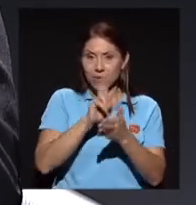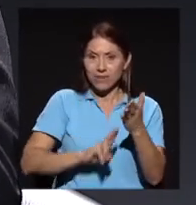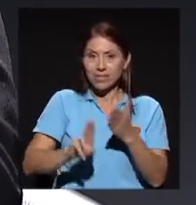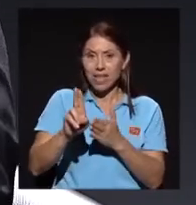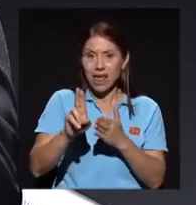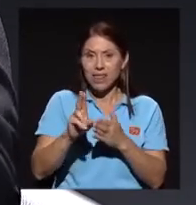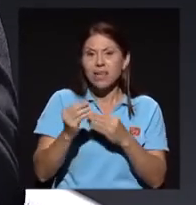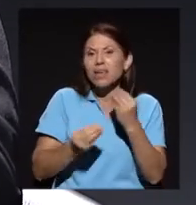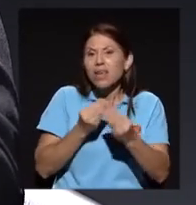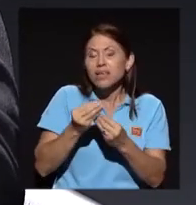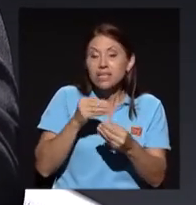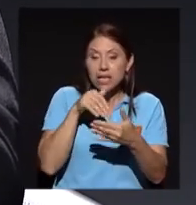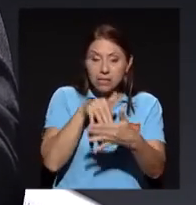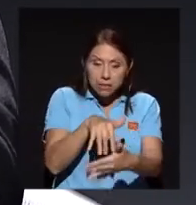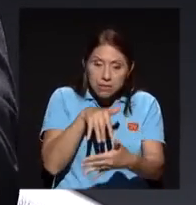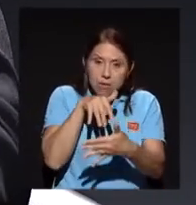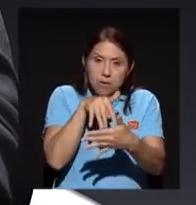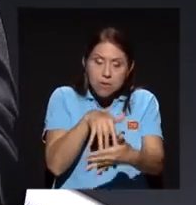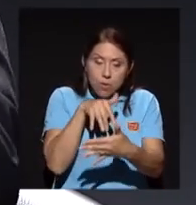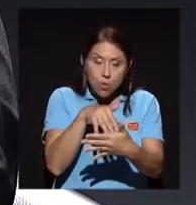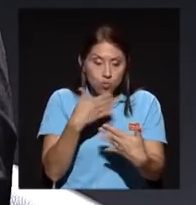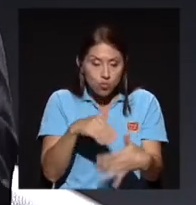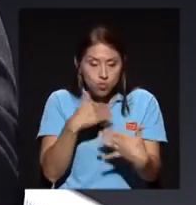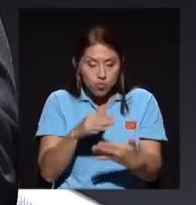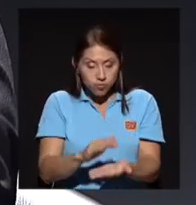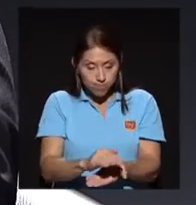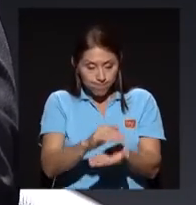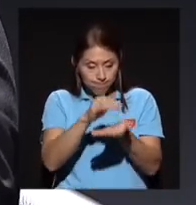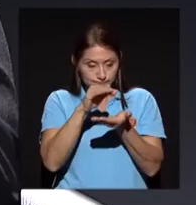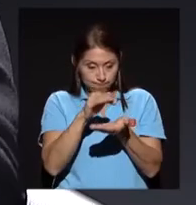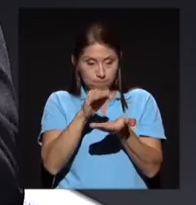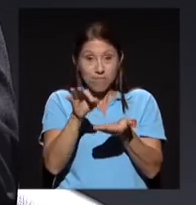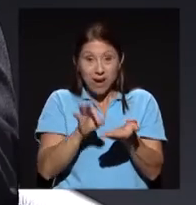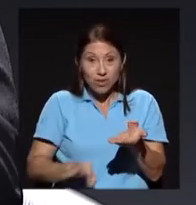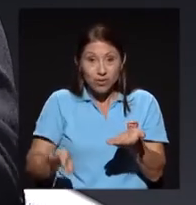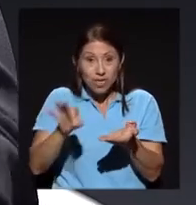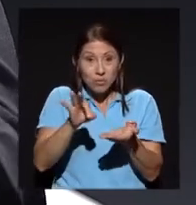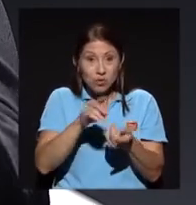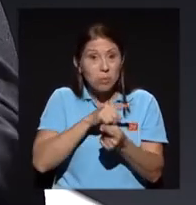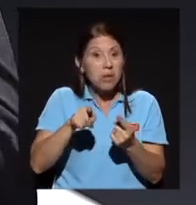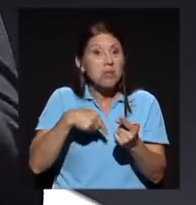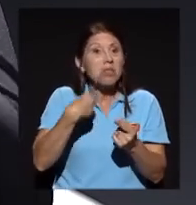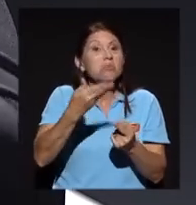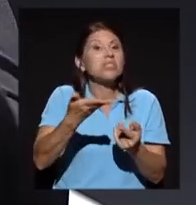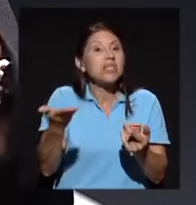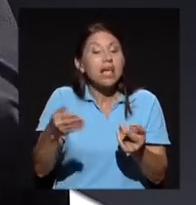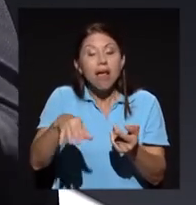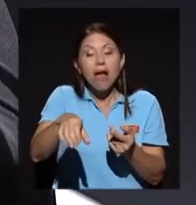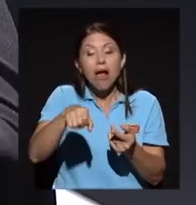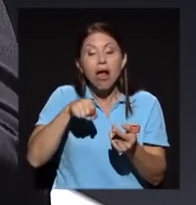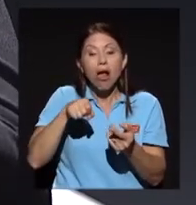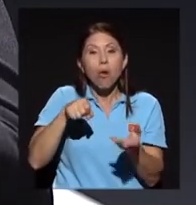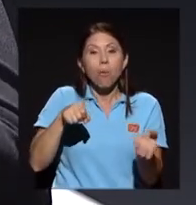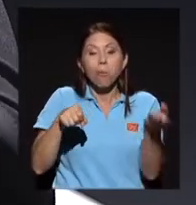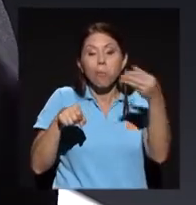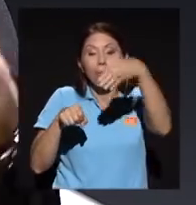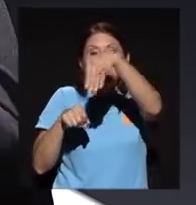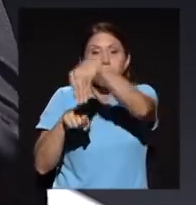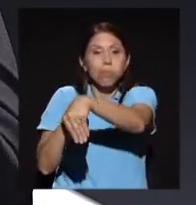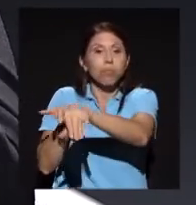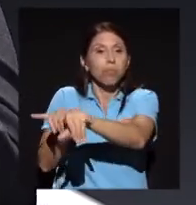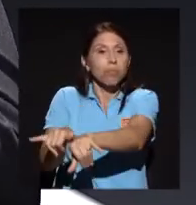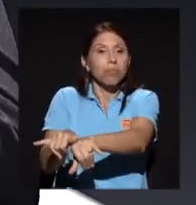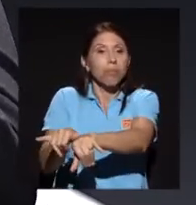final terminan guardados en un archivo o en una biblioteca a la que nadie accede o lo que necesitamos es esa interrelación